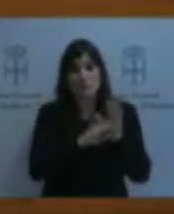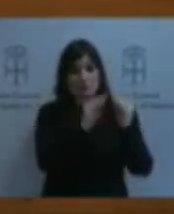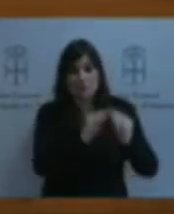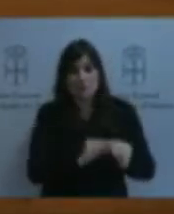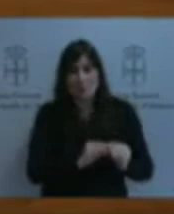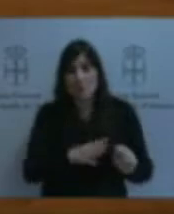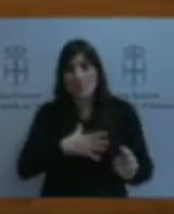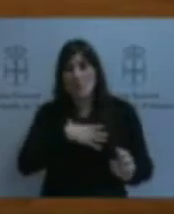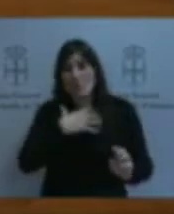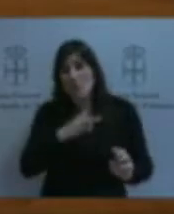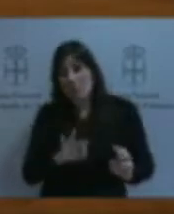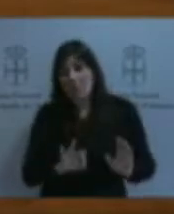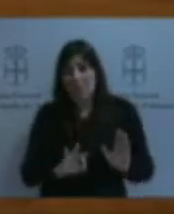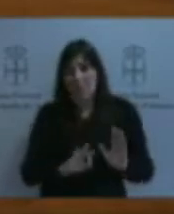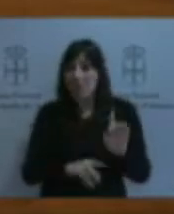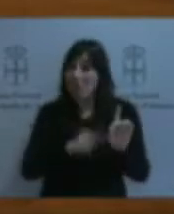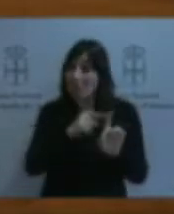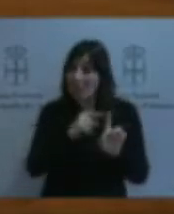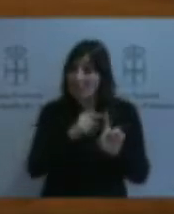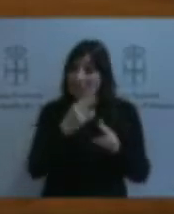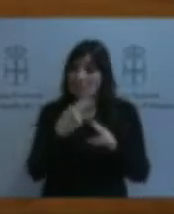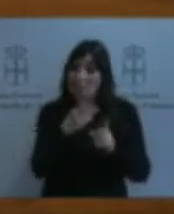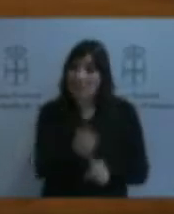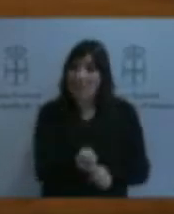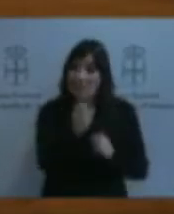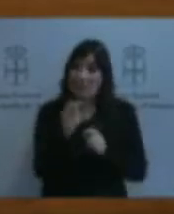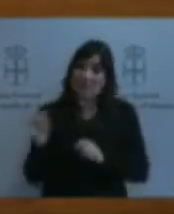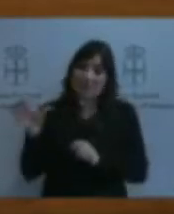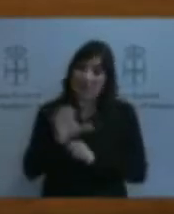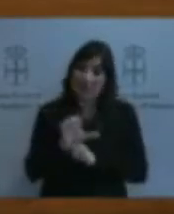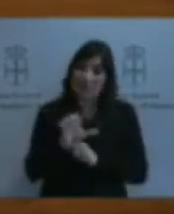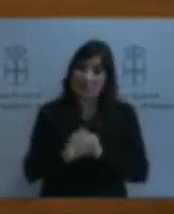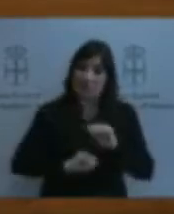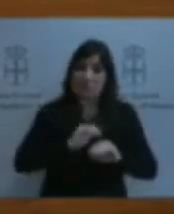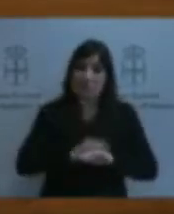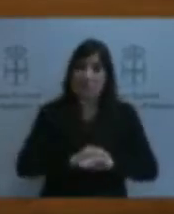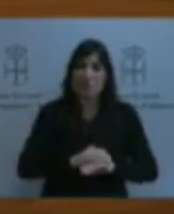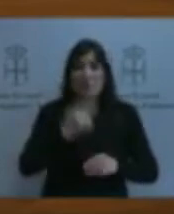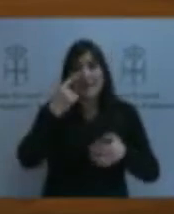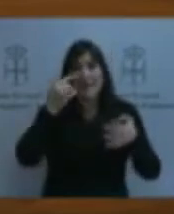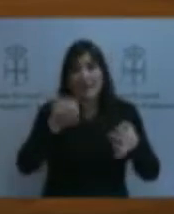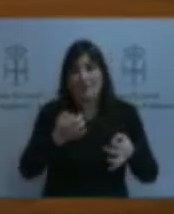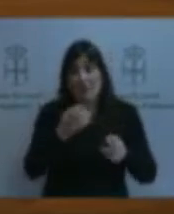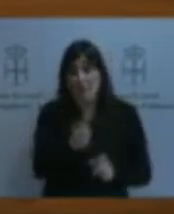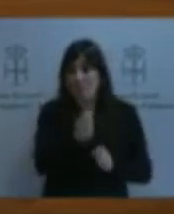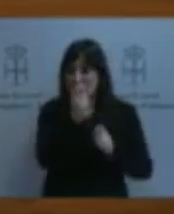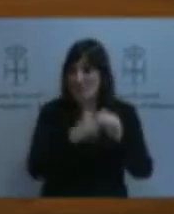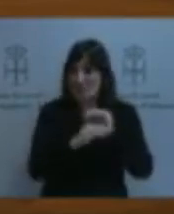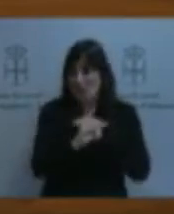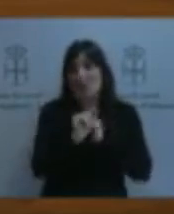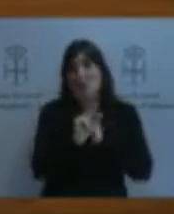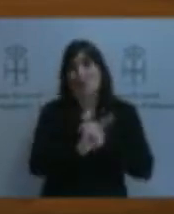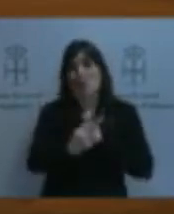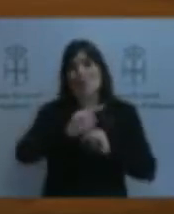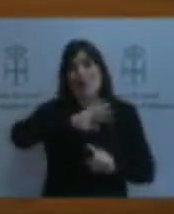política pesquera comunitaria que pretenden garantizar que la pesca sea sostenible desde el punto de vista medioambiental, social y económico y que